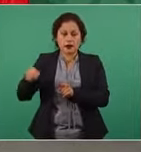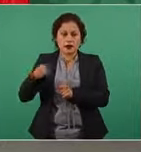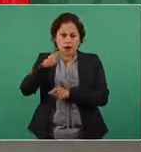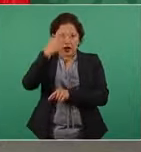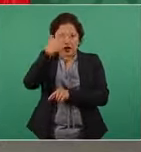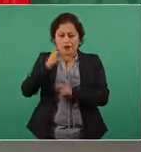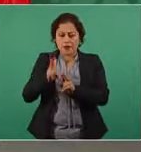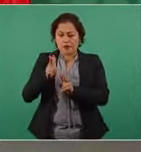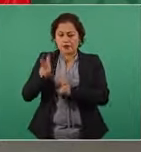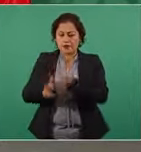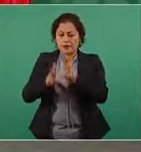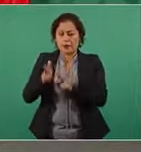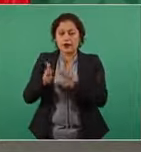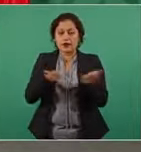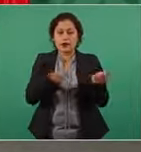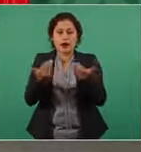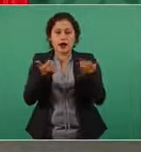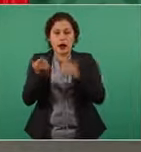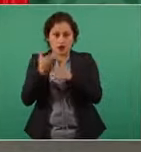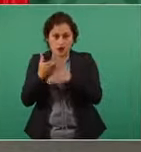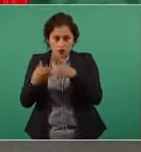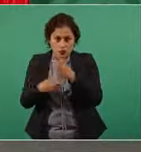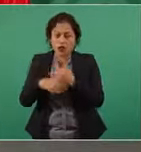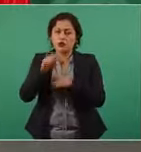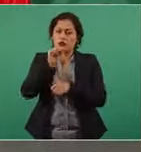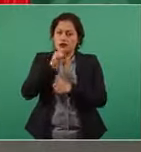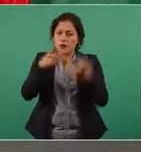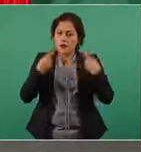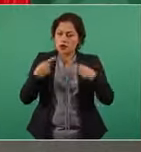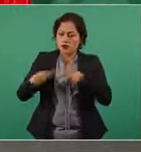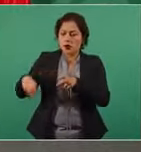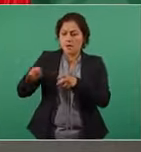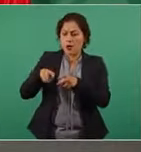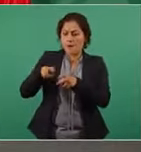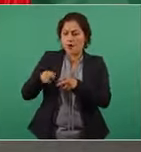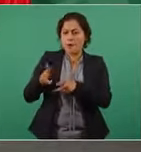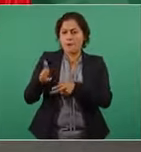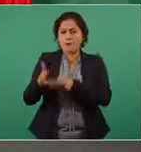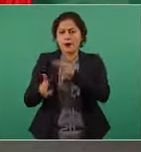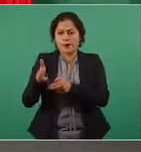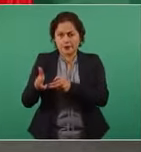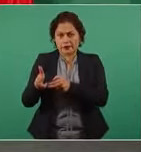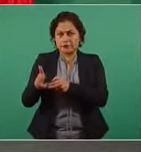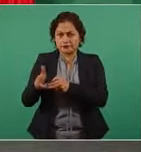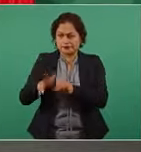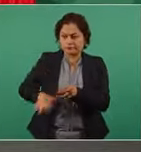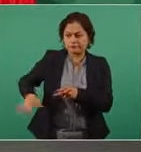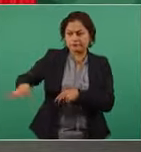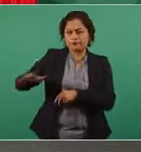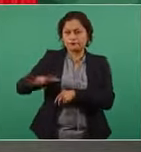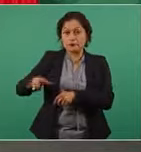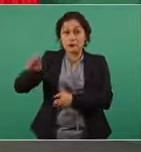y los dos puertos en materia de seguridad, las dos refinerías,